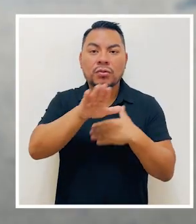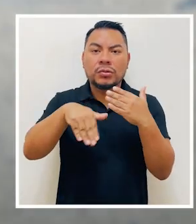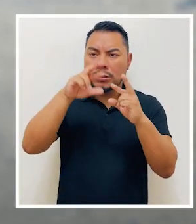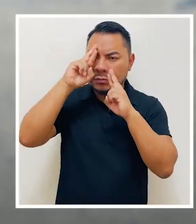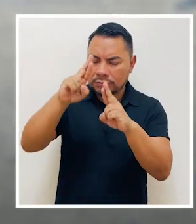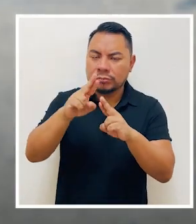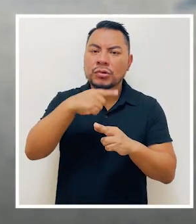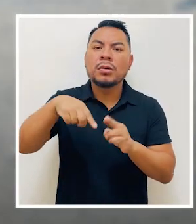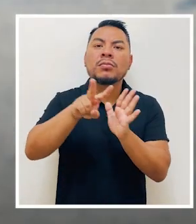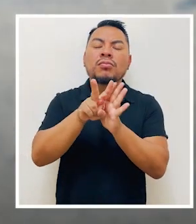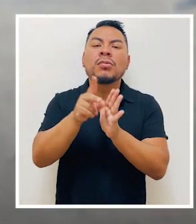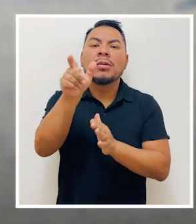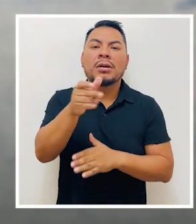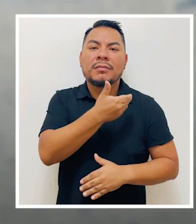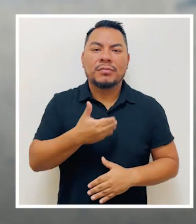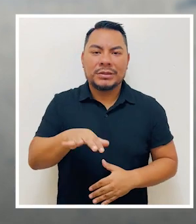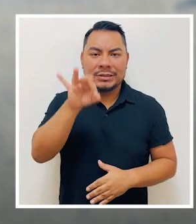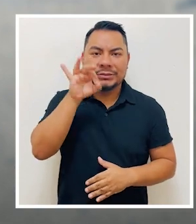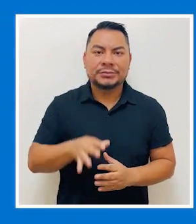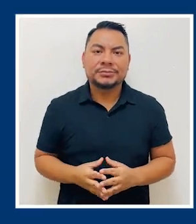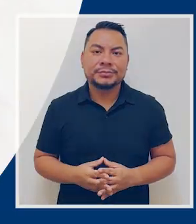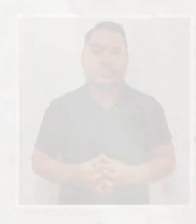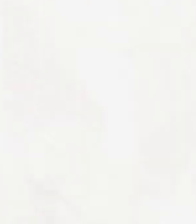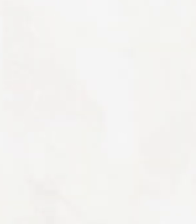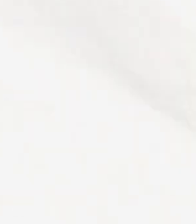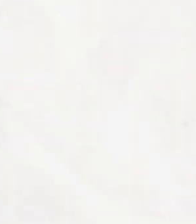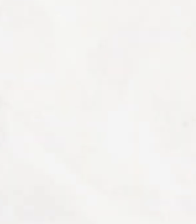es velar por el respeto estricto de la voluntad popular.